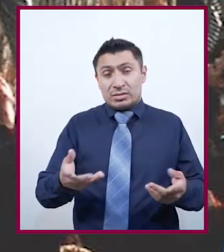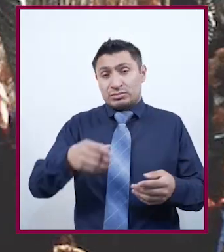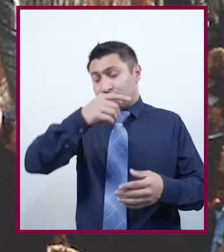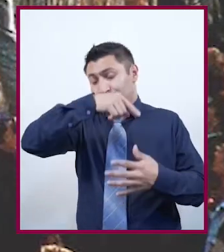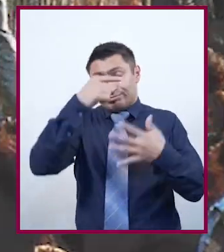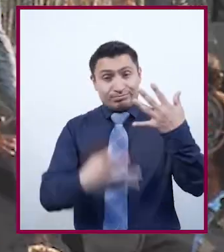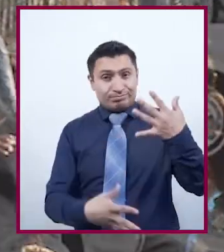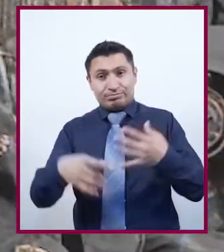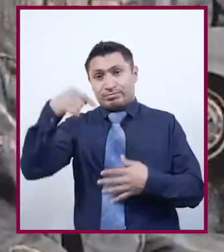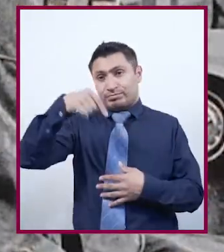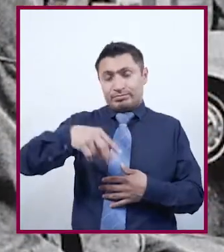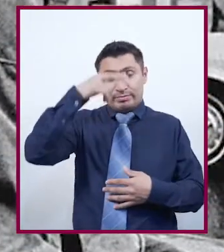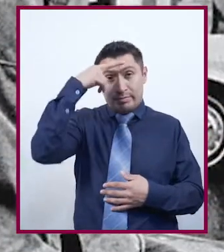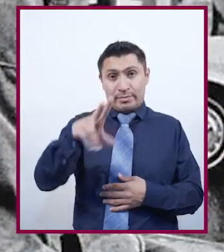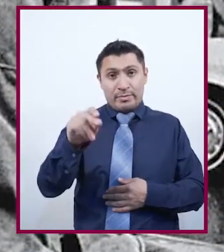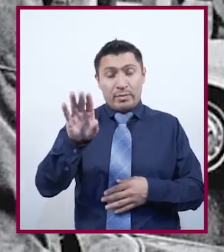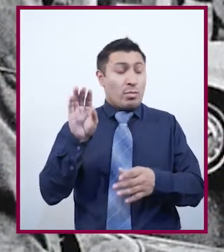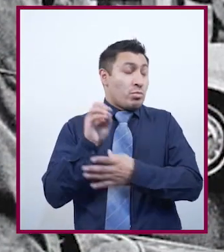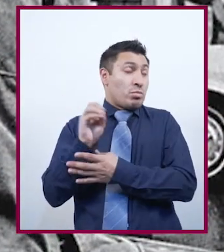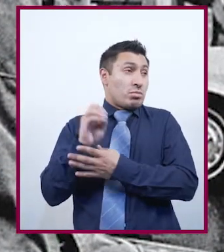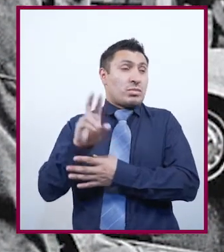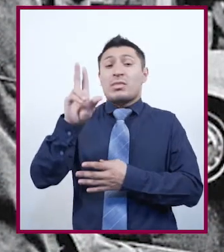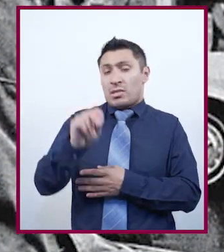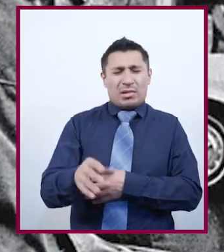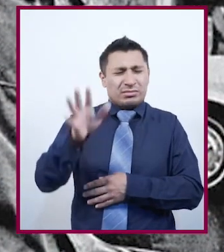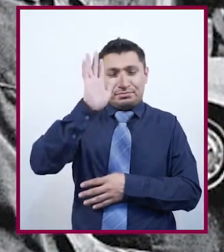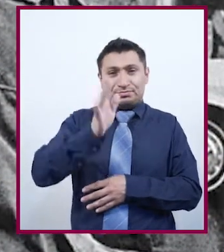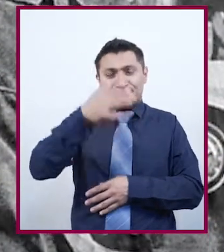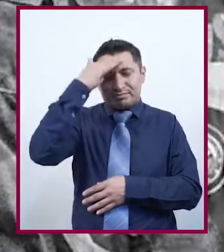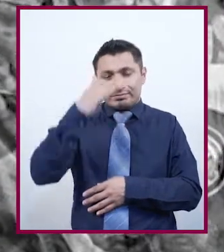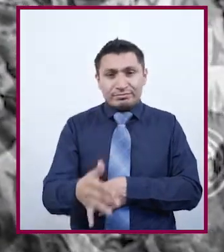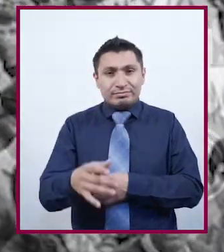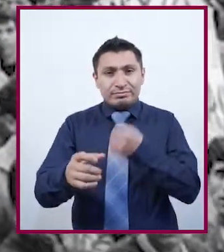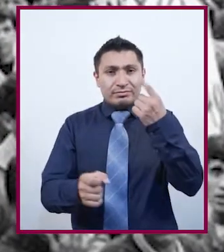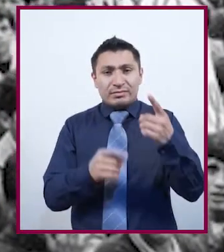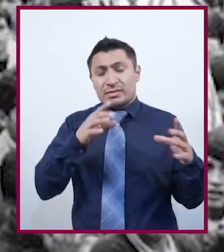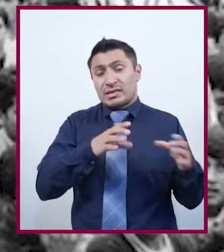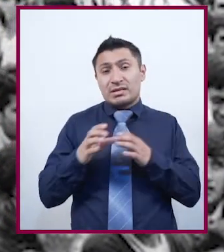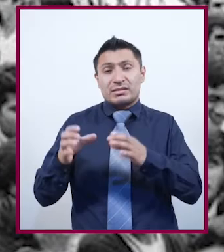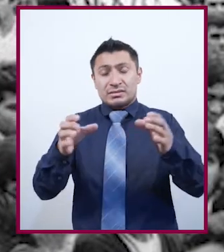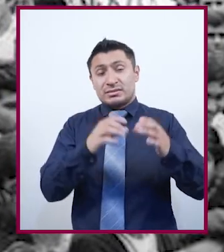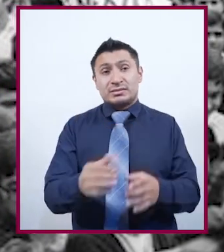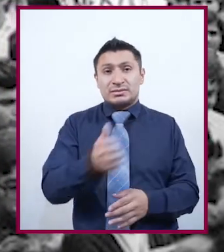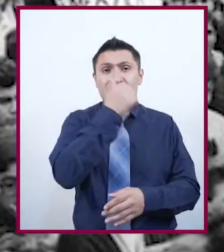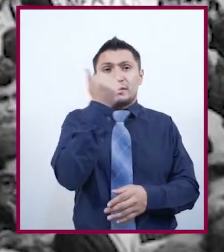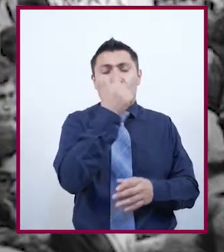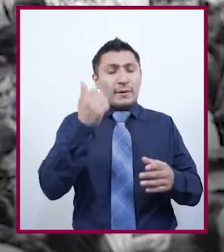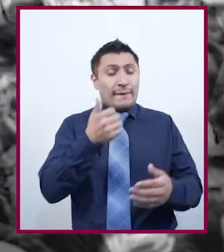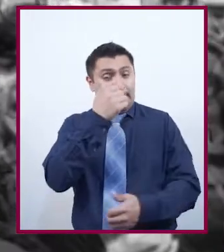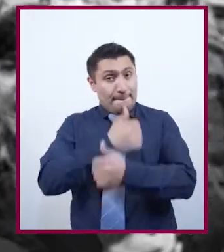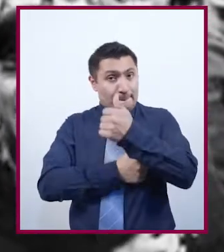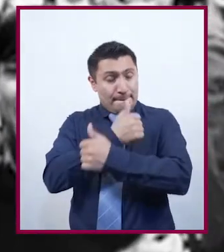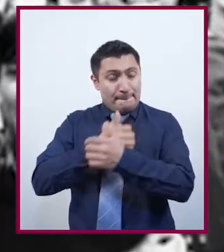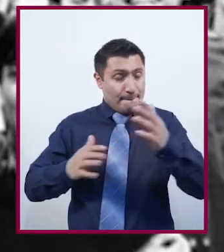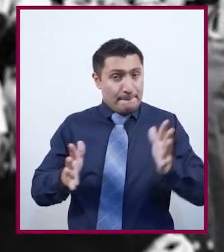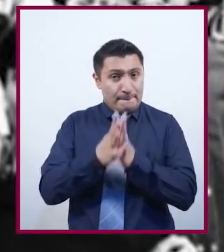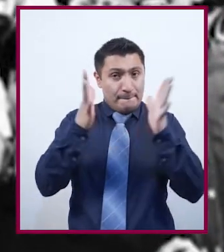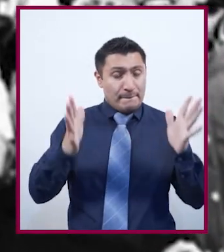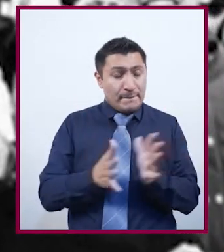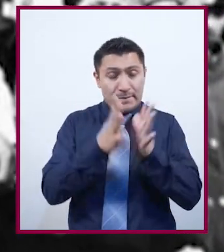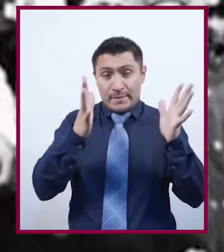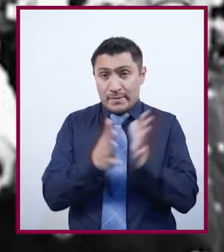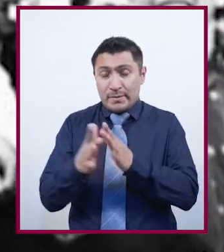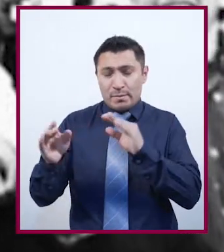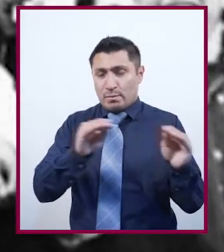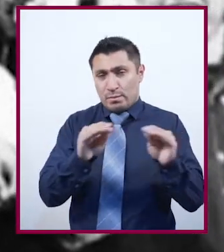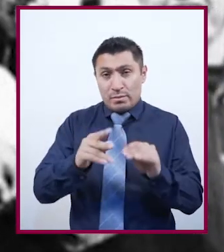En México este involucramiento, bueno, no pasó desapercibido, como todos sabemos, están algunos sectores estudiantiles participando en